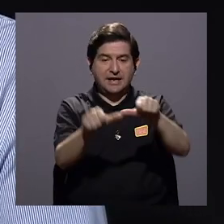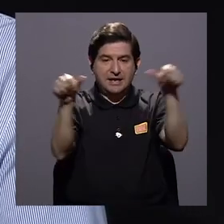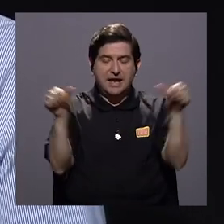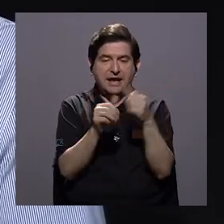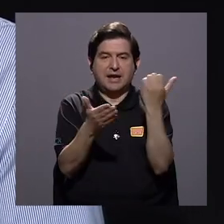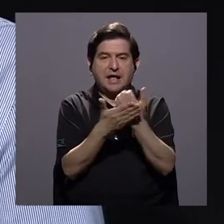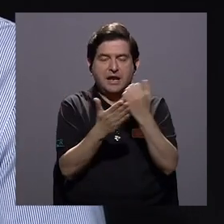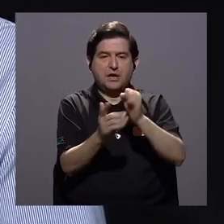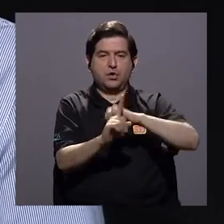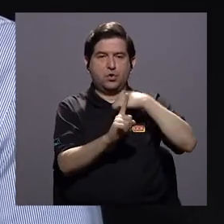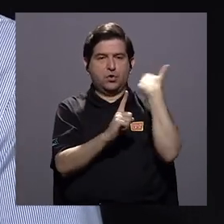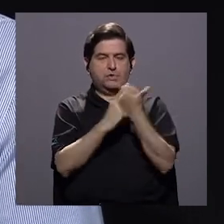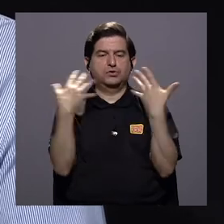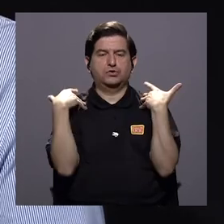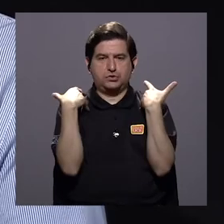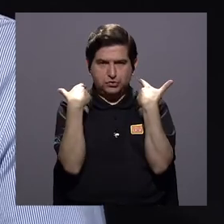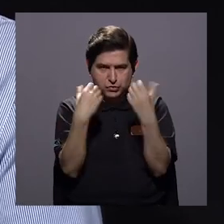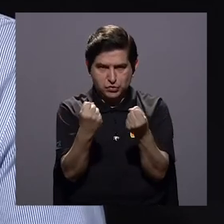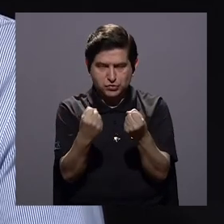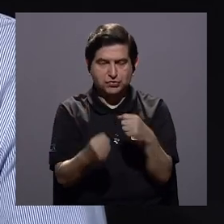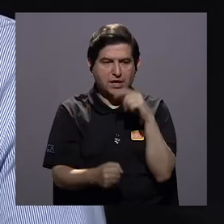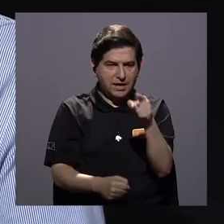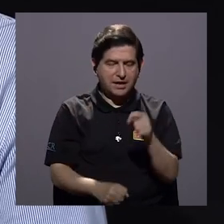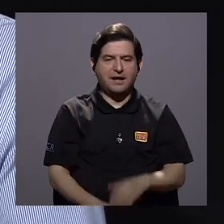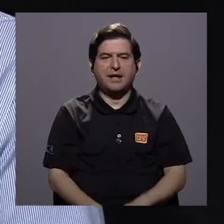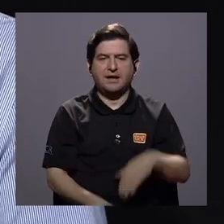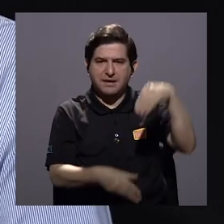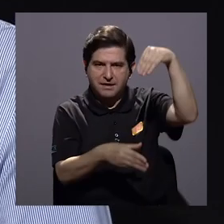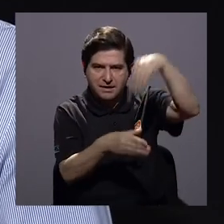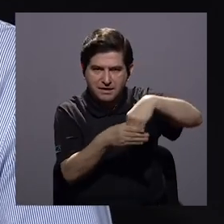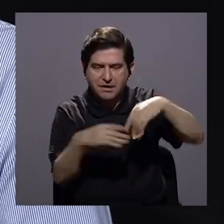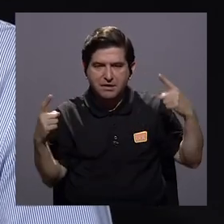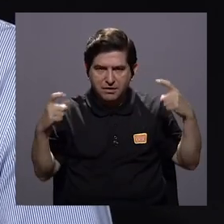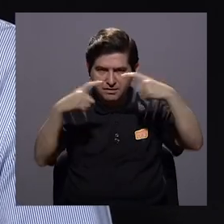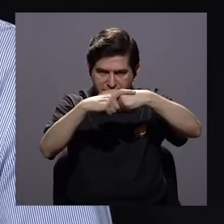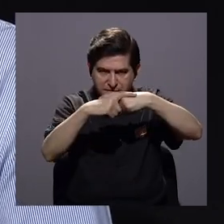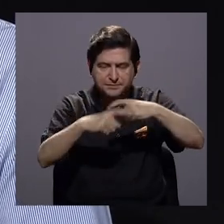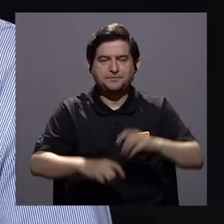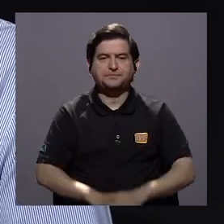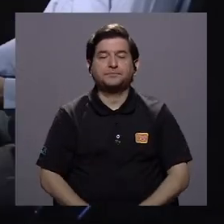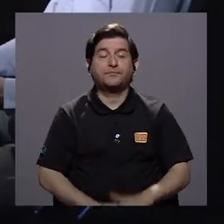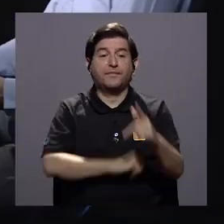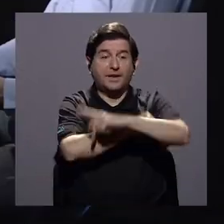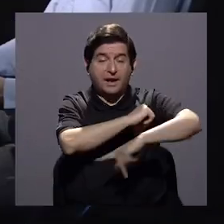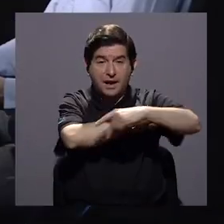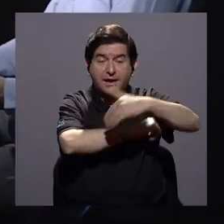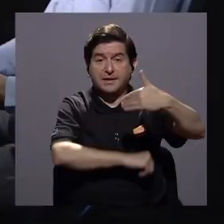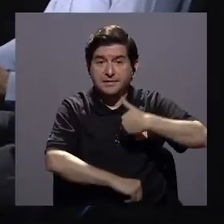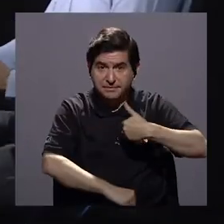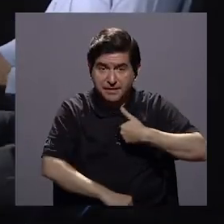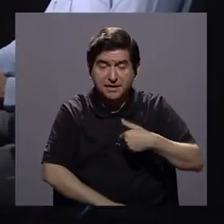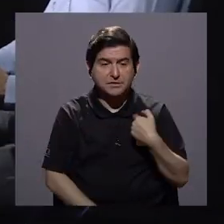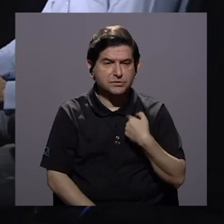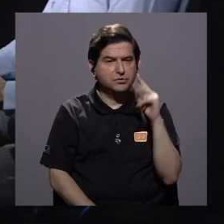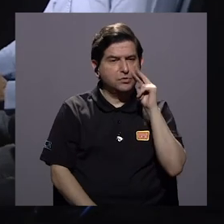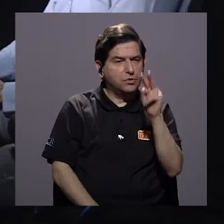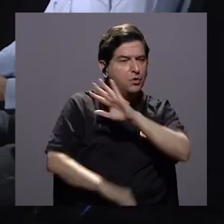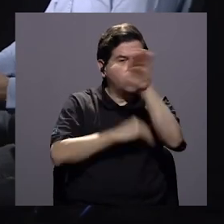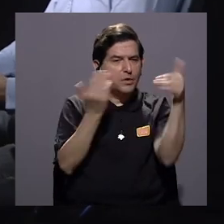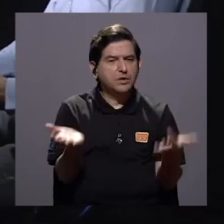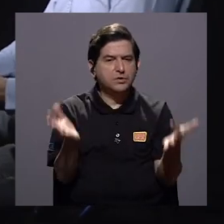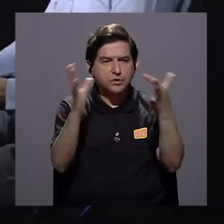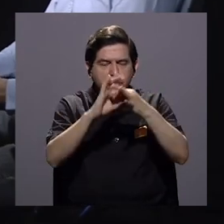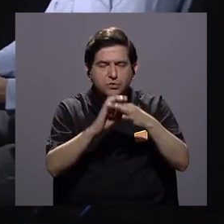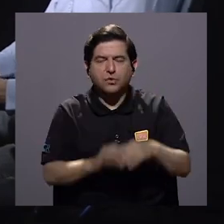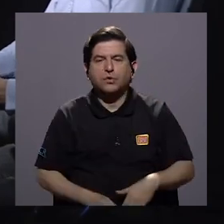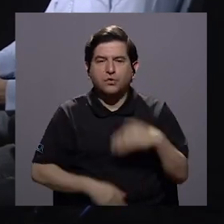plano económico social y de salud están ahí en juego tan complejas el país tiene si uno ve todo lo que